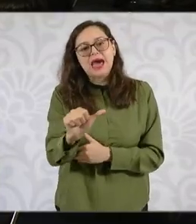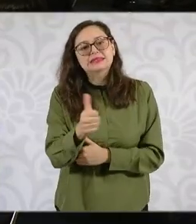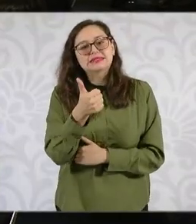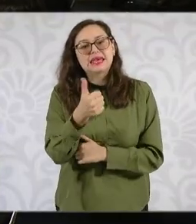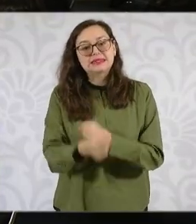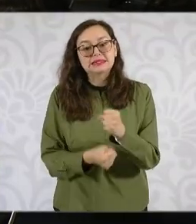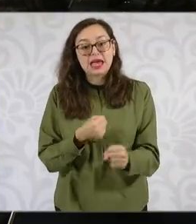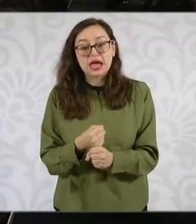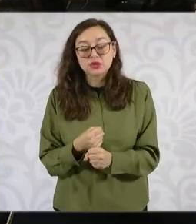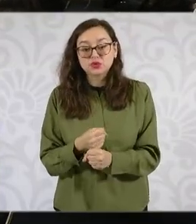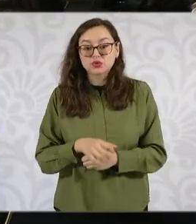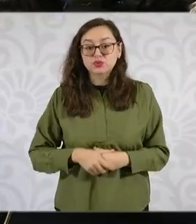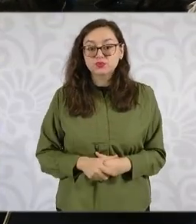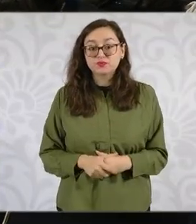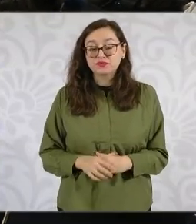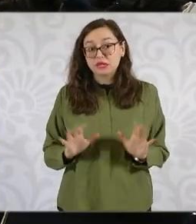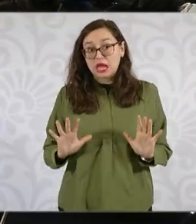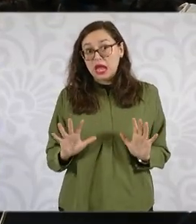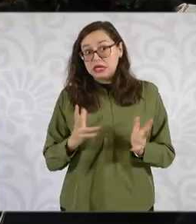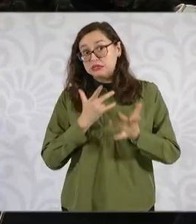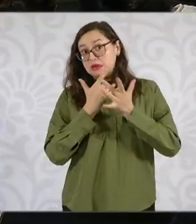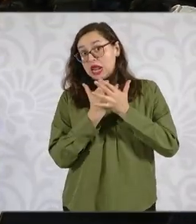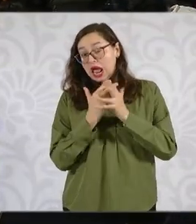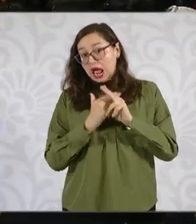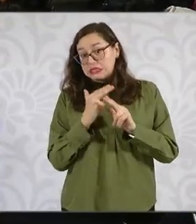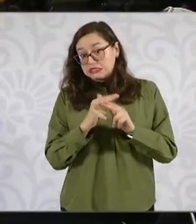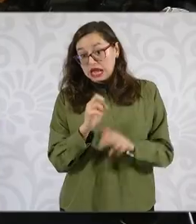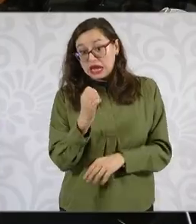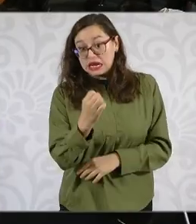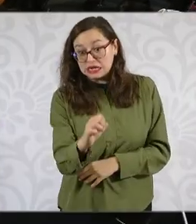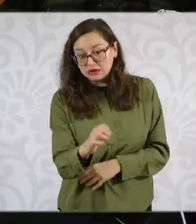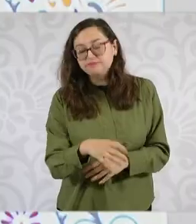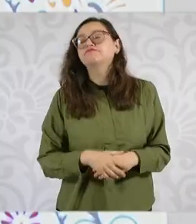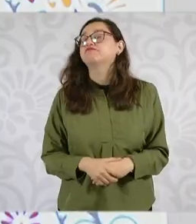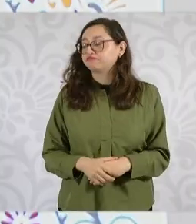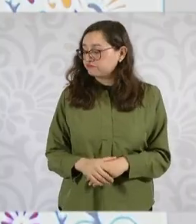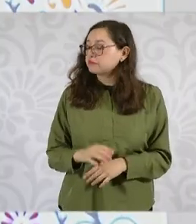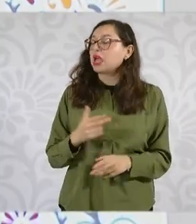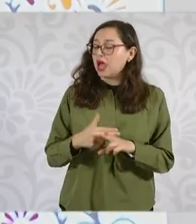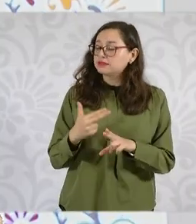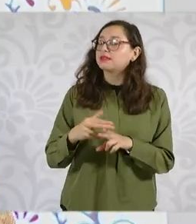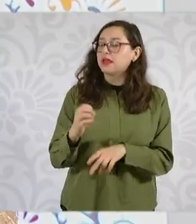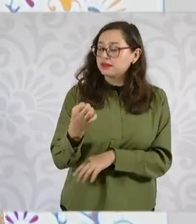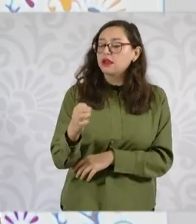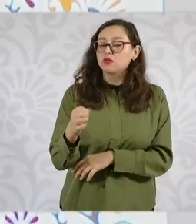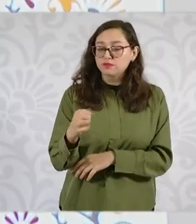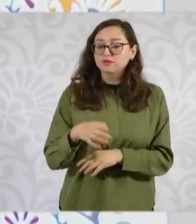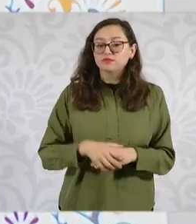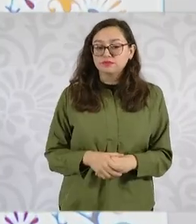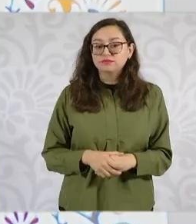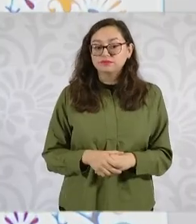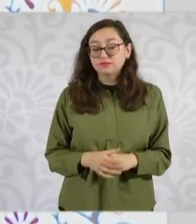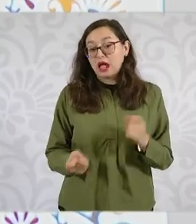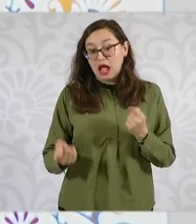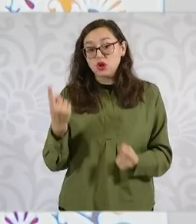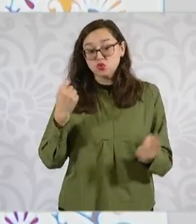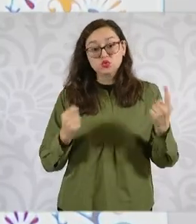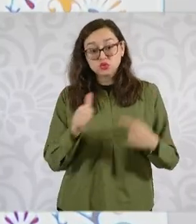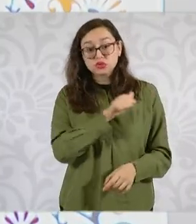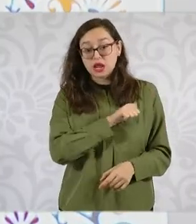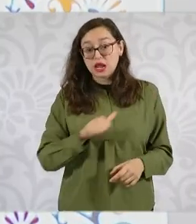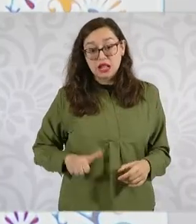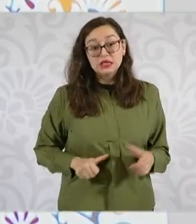esperaríamos hasta que tomen posición los alcaldes o se van a dar a conocer? partir de enero de los nuevos alcaldes. Algunos repitieron, otros